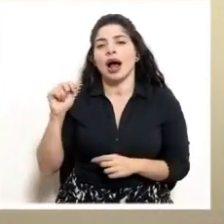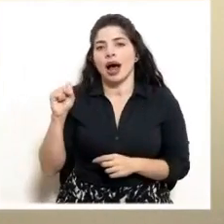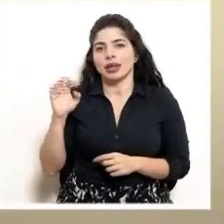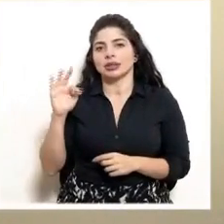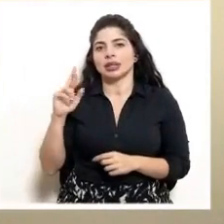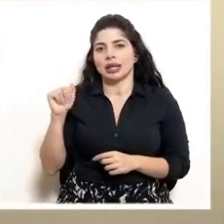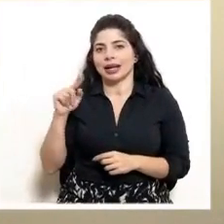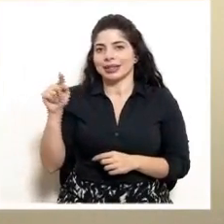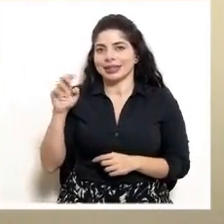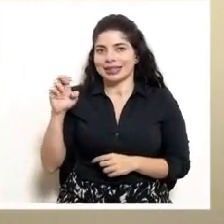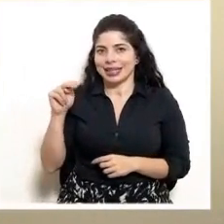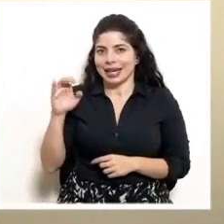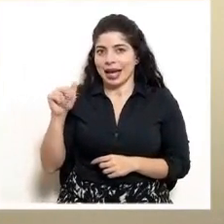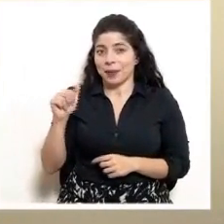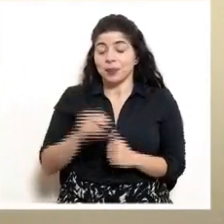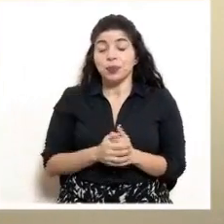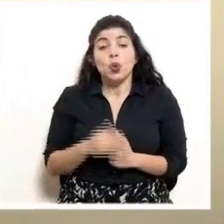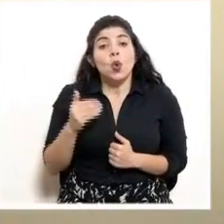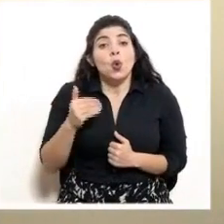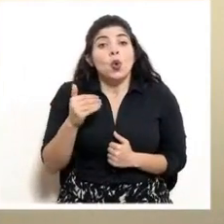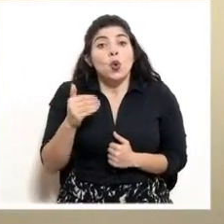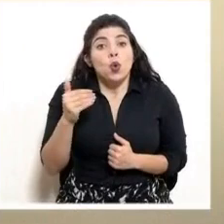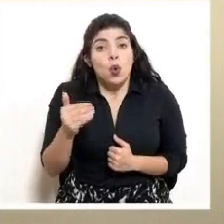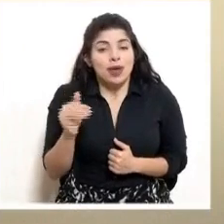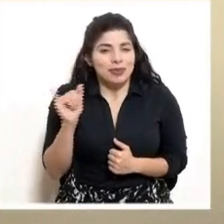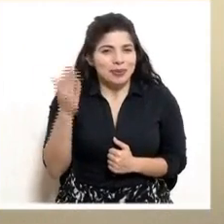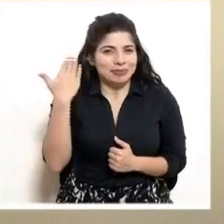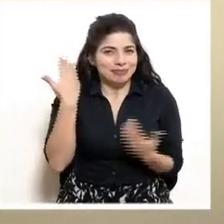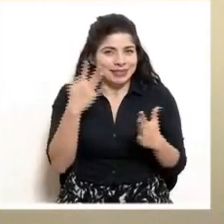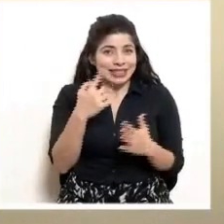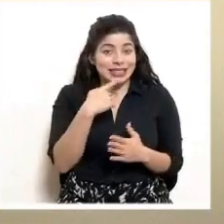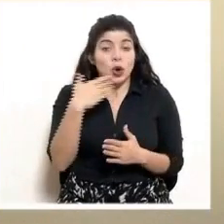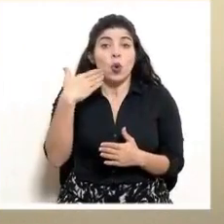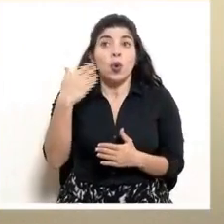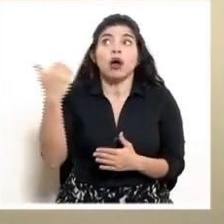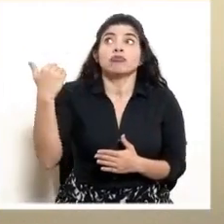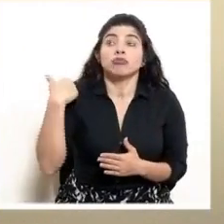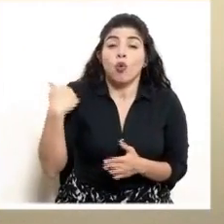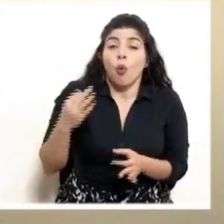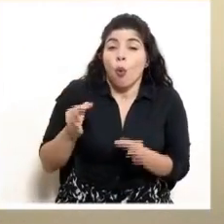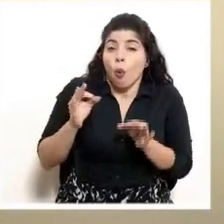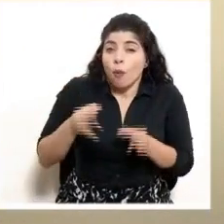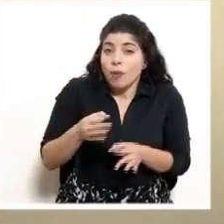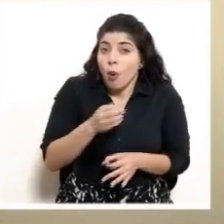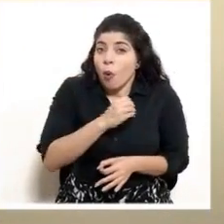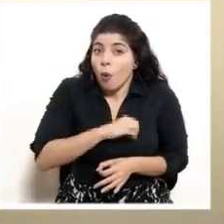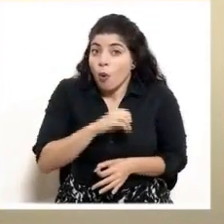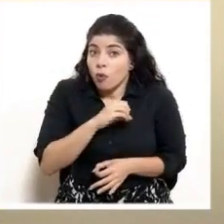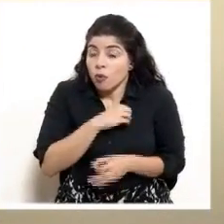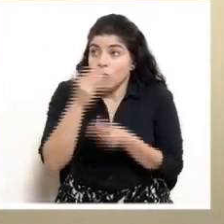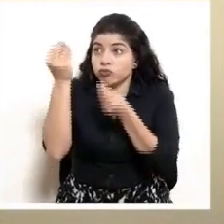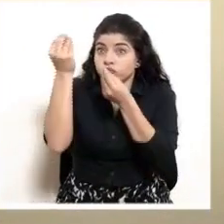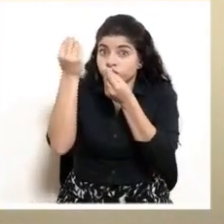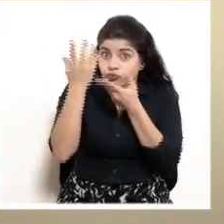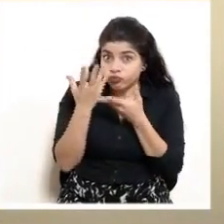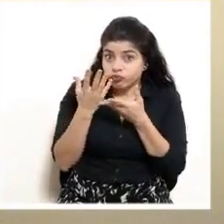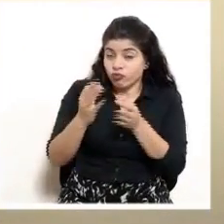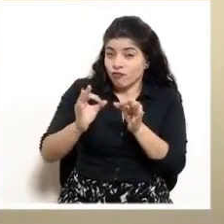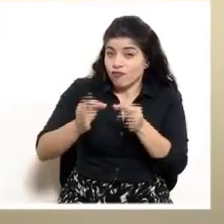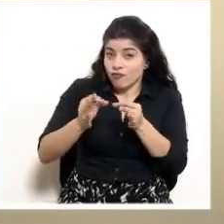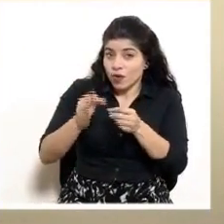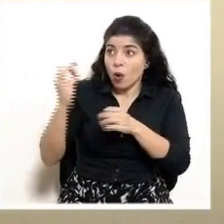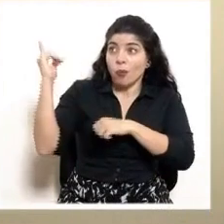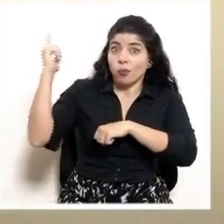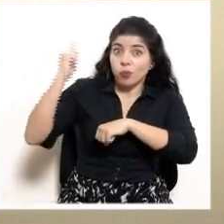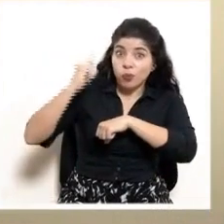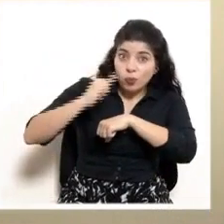Y cuando tengamos, como señalé antes, la confirmación oficial de que viene el